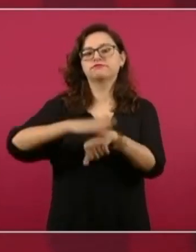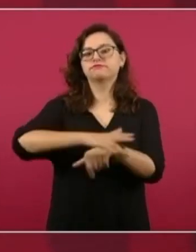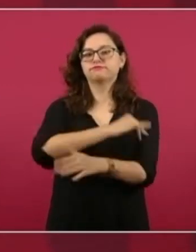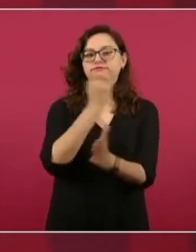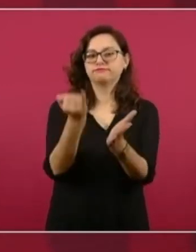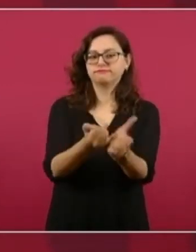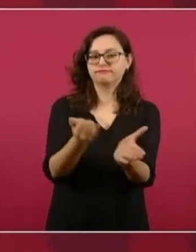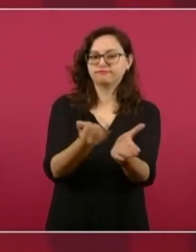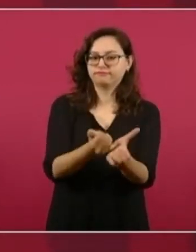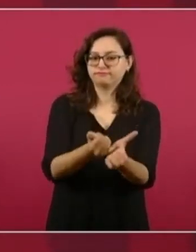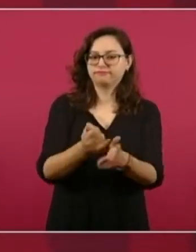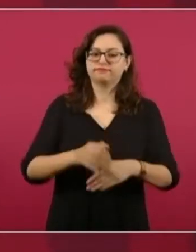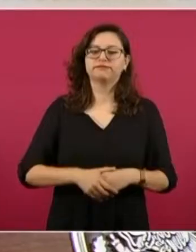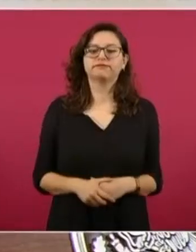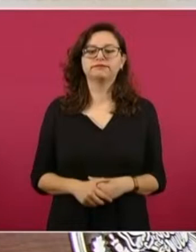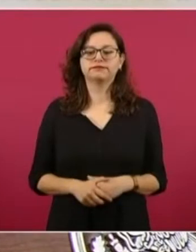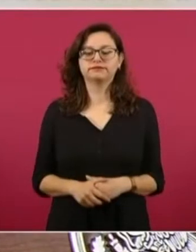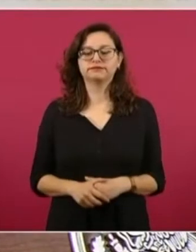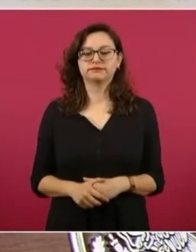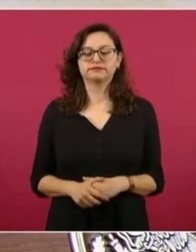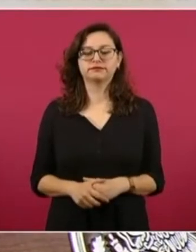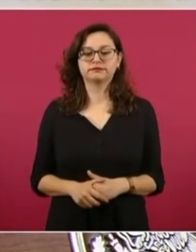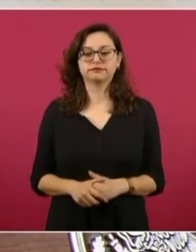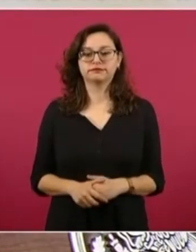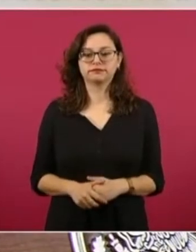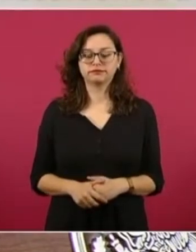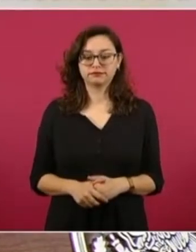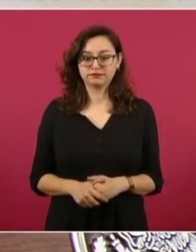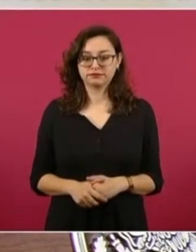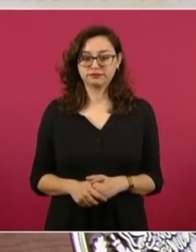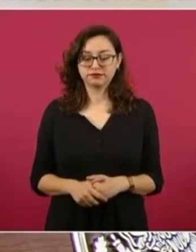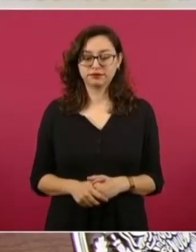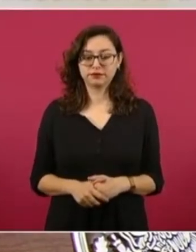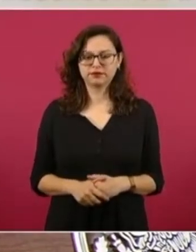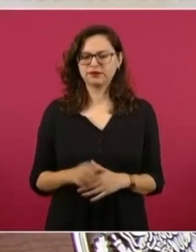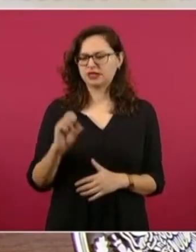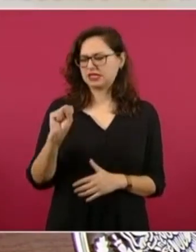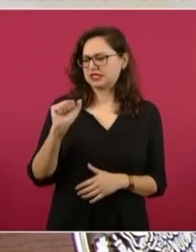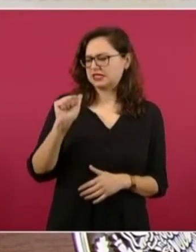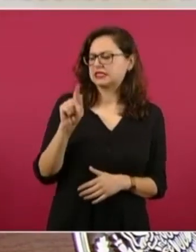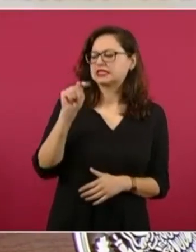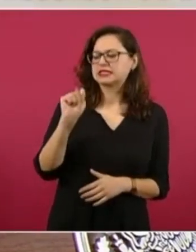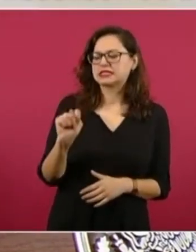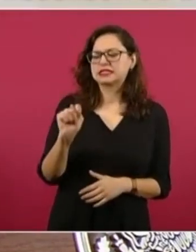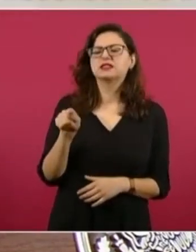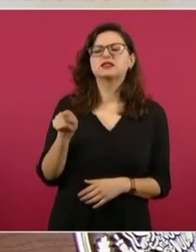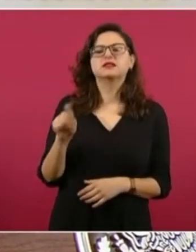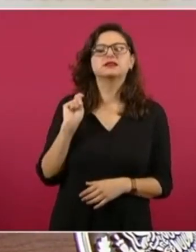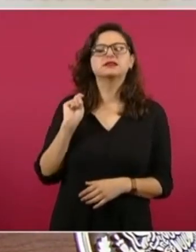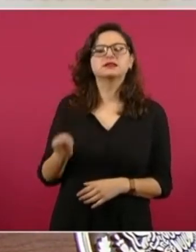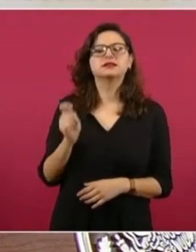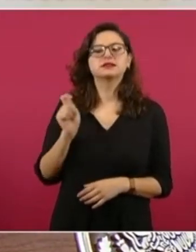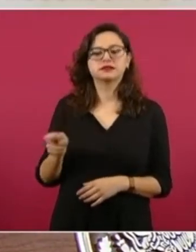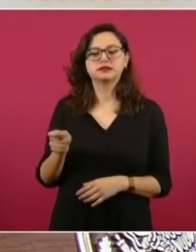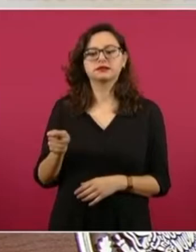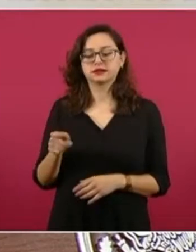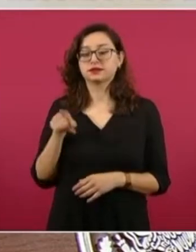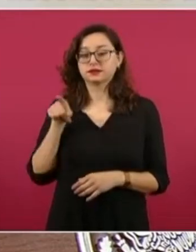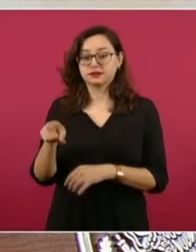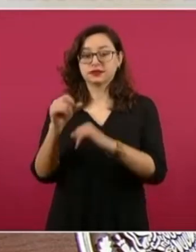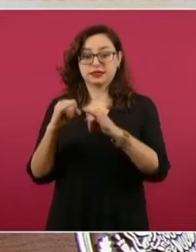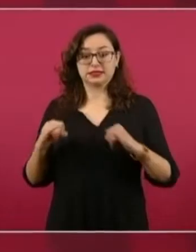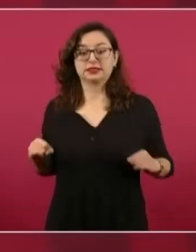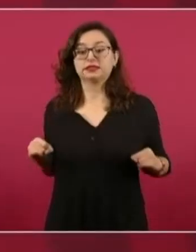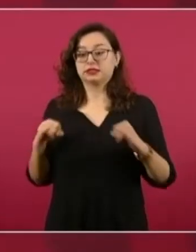Es la institución que procura